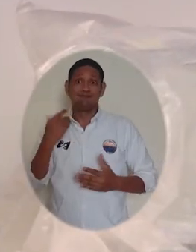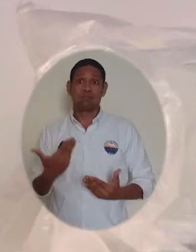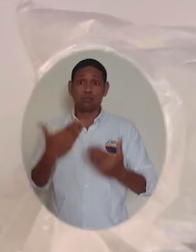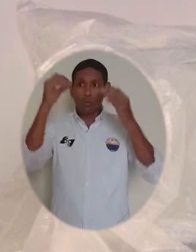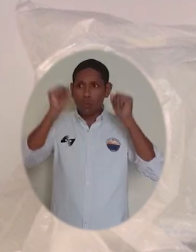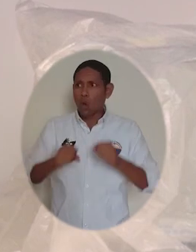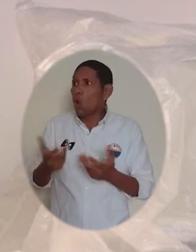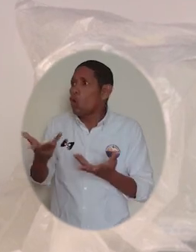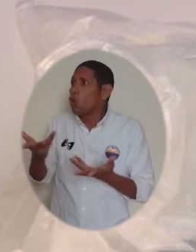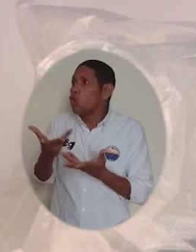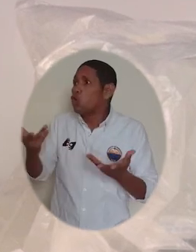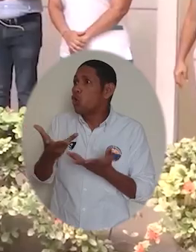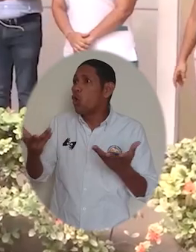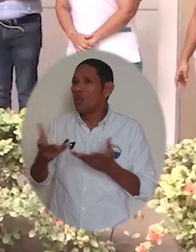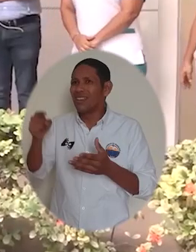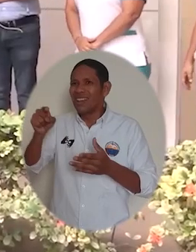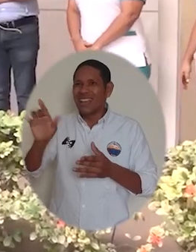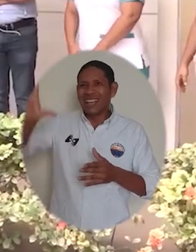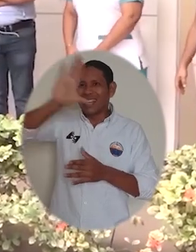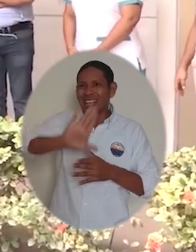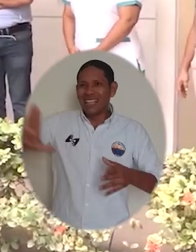focalizarlos en el departamento.